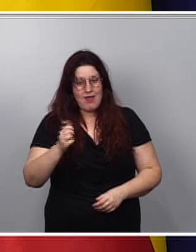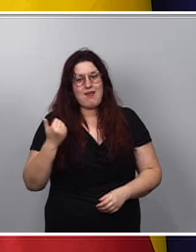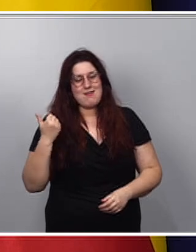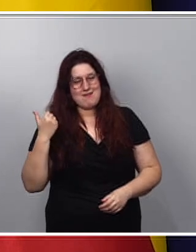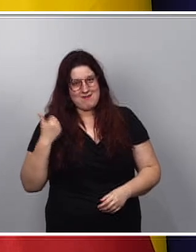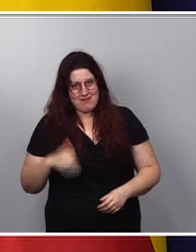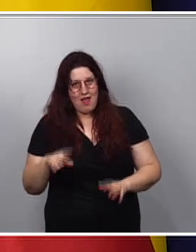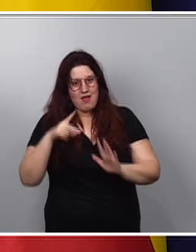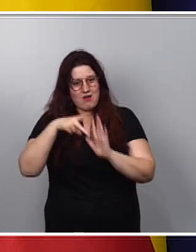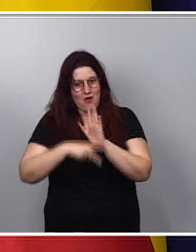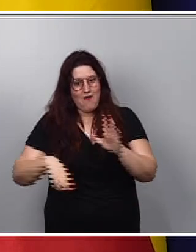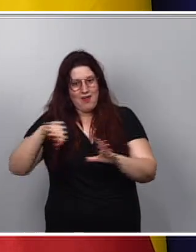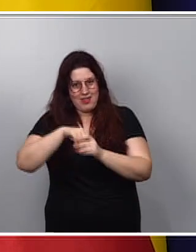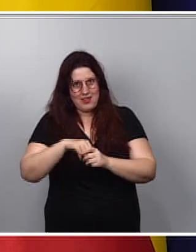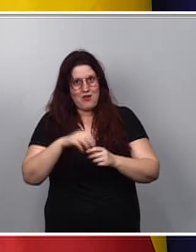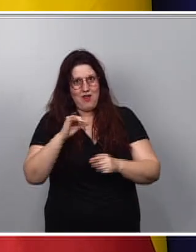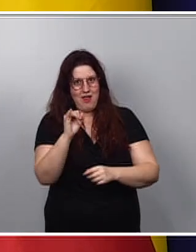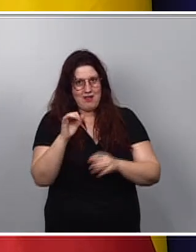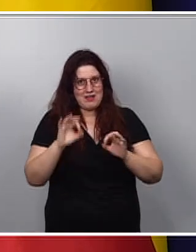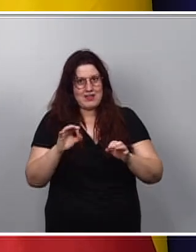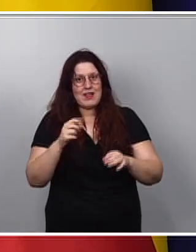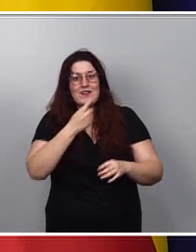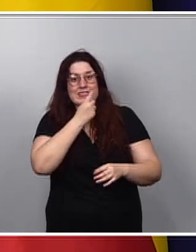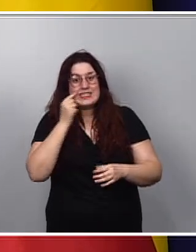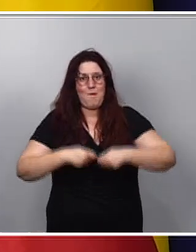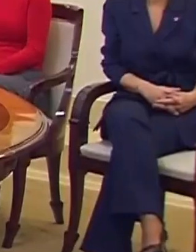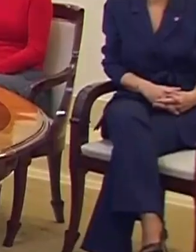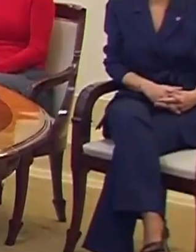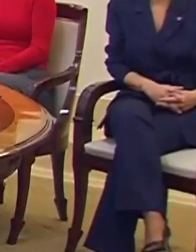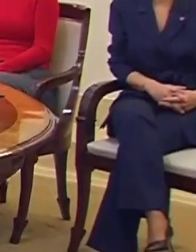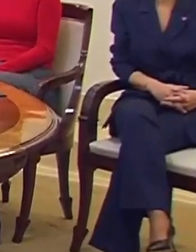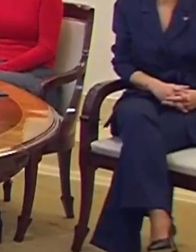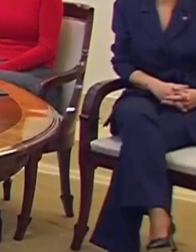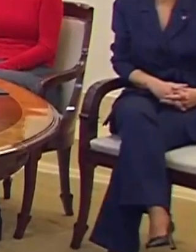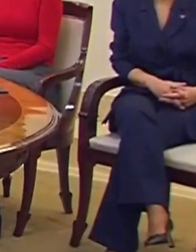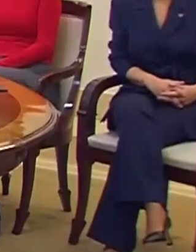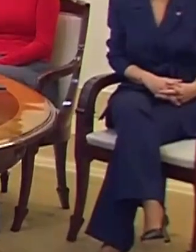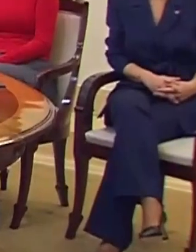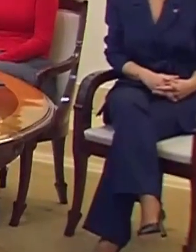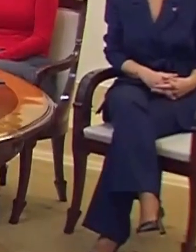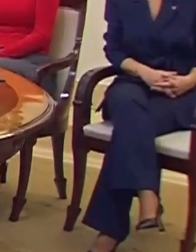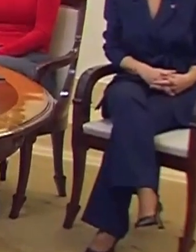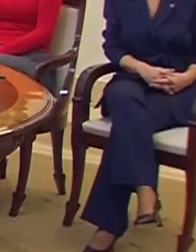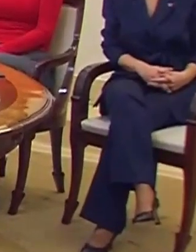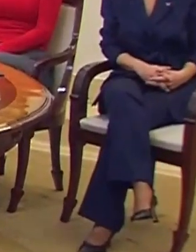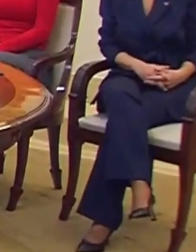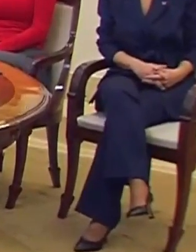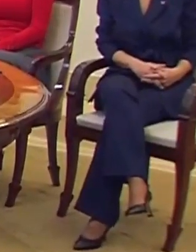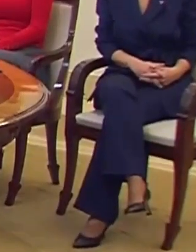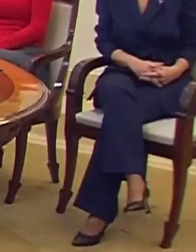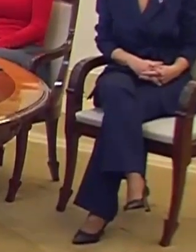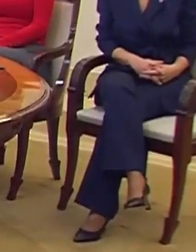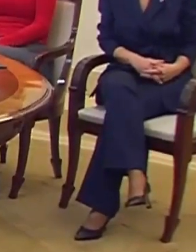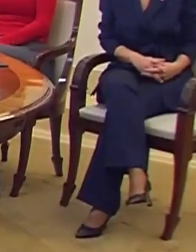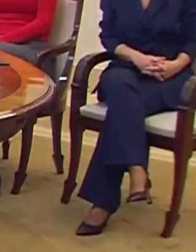se regula y se contempla esa ampliación de la cartera de servicios. Hay una modificación del real decreto para la subvención de